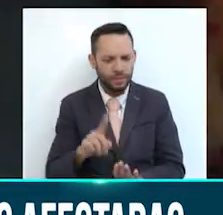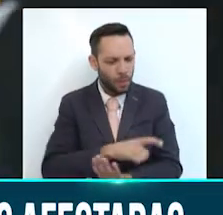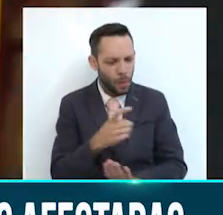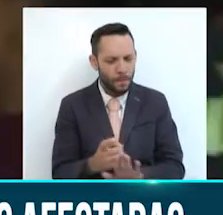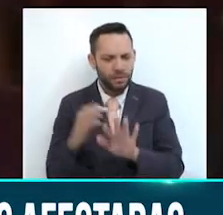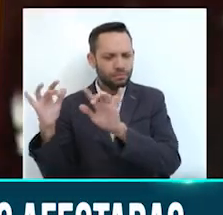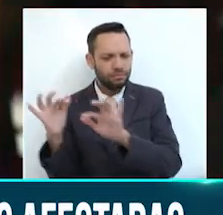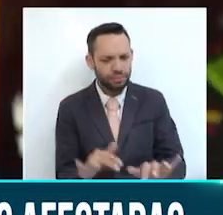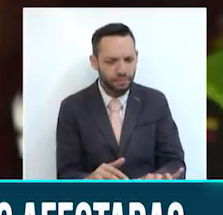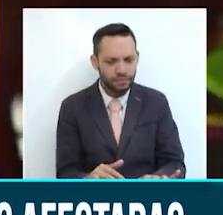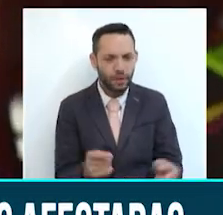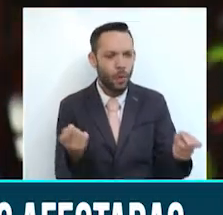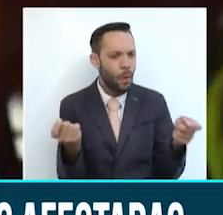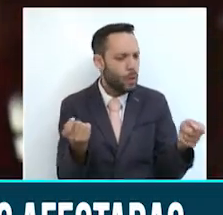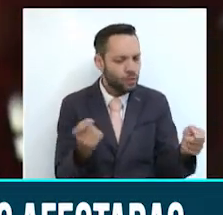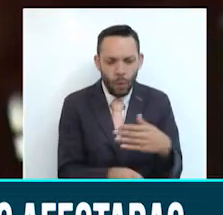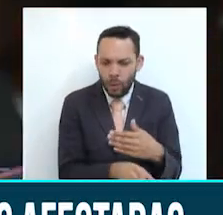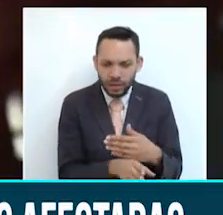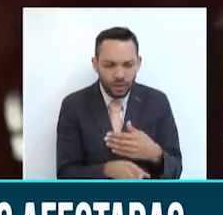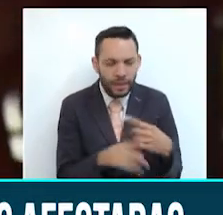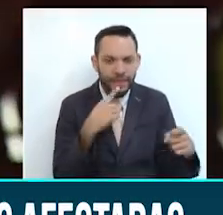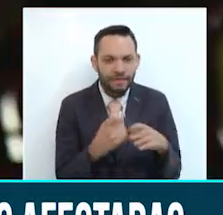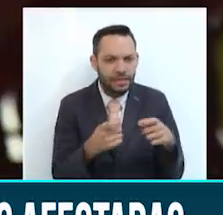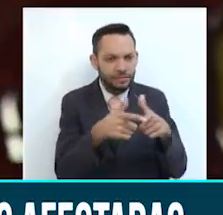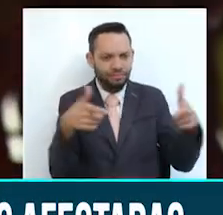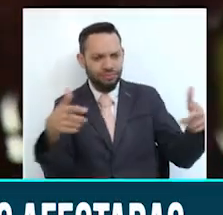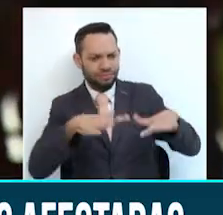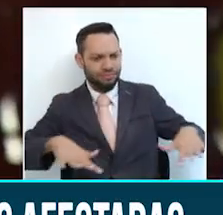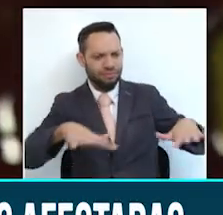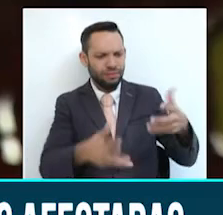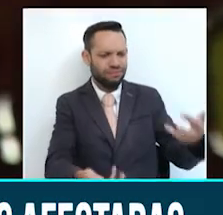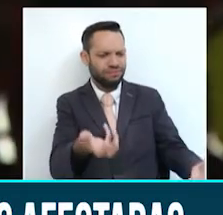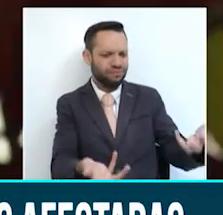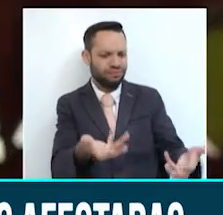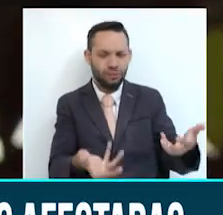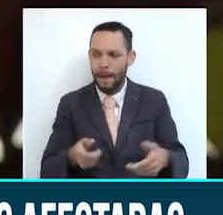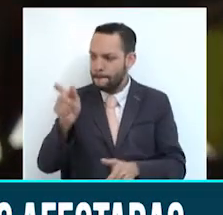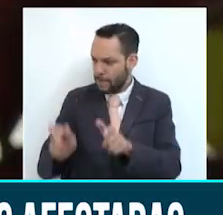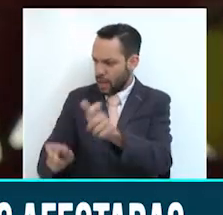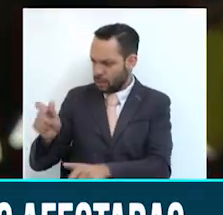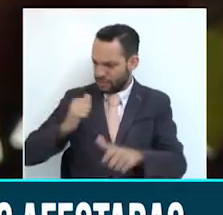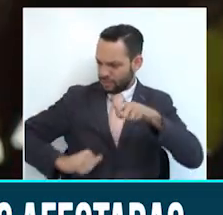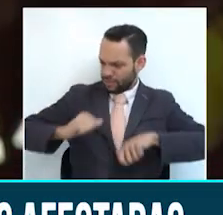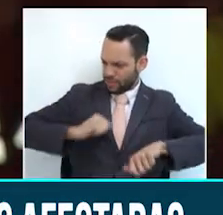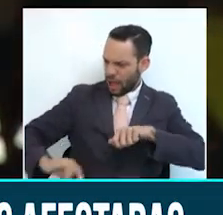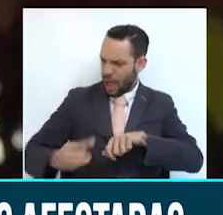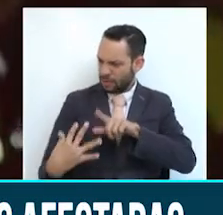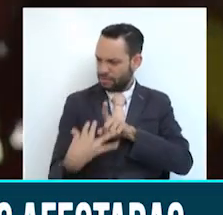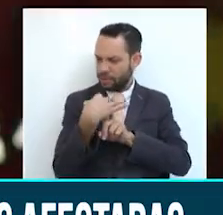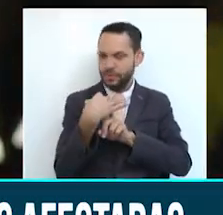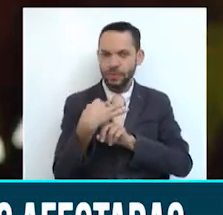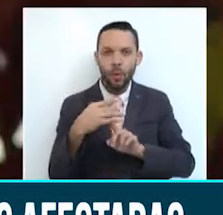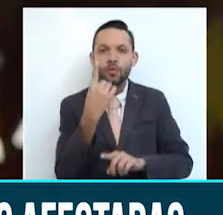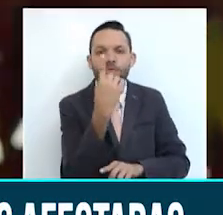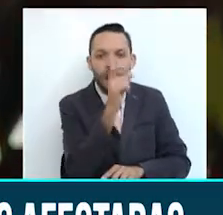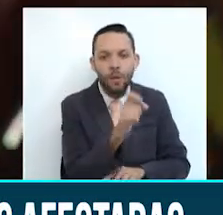Todavía obviamente no se controla, pero estamos trabajando en frente al tema. ¿Personas lesionadas? ¿Qué se reporta hasta el momento? Solo en este momento han sido trasladadas dos personas por inhalación